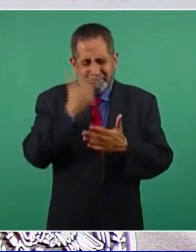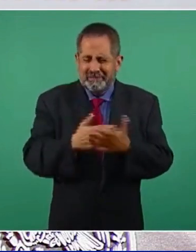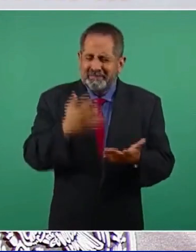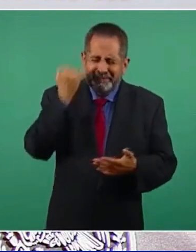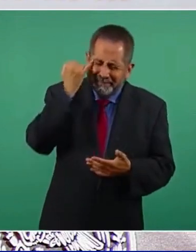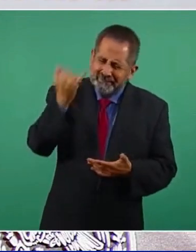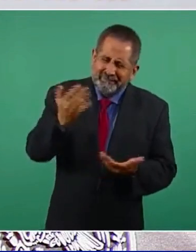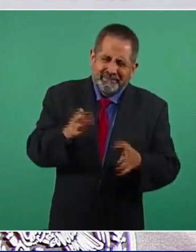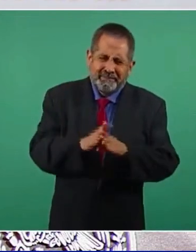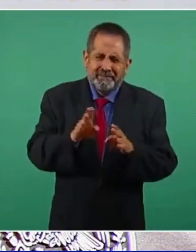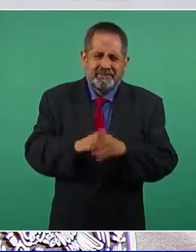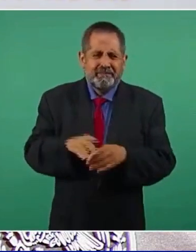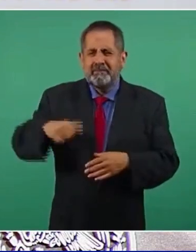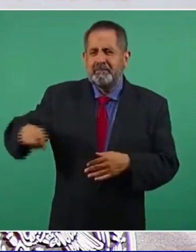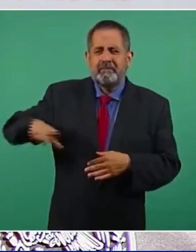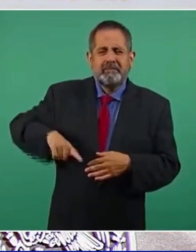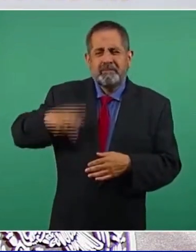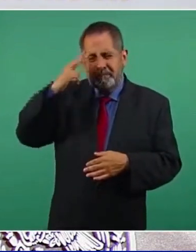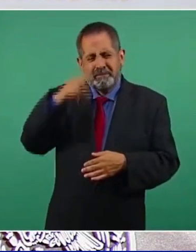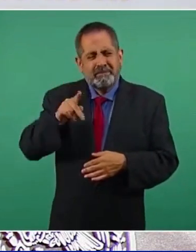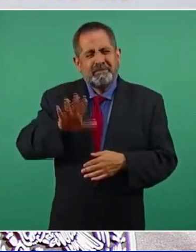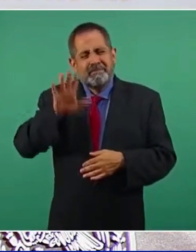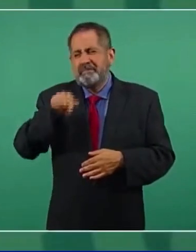imagínense cómo queda el Estado mexicano.